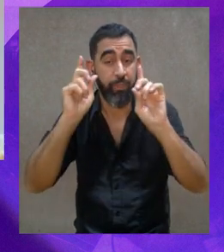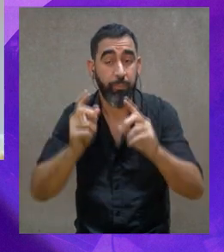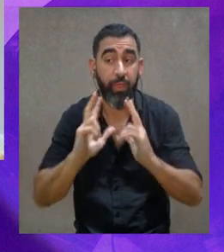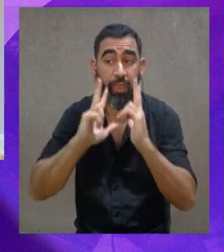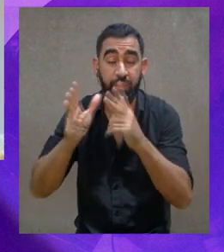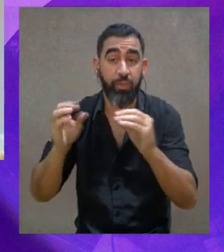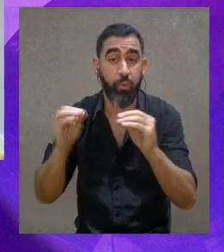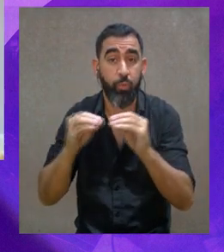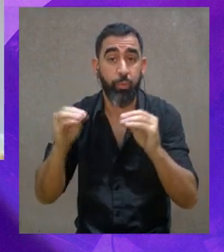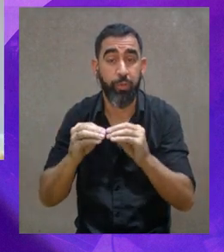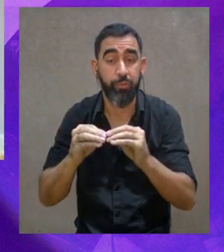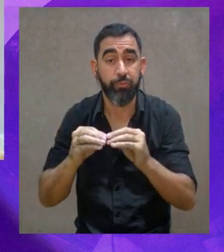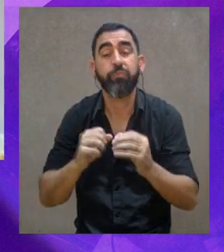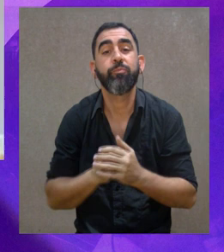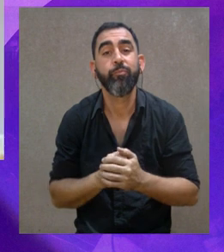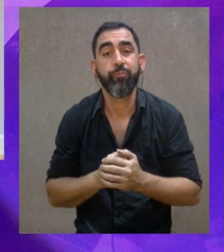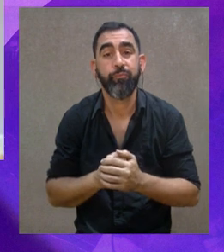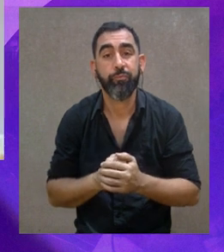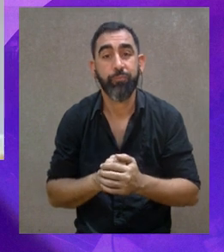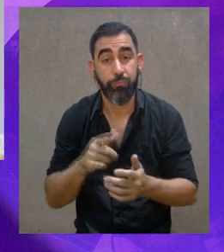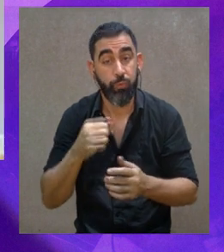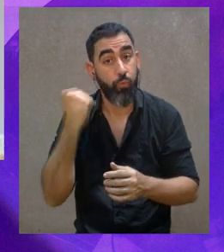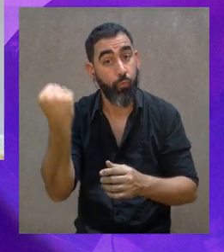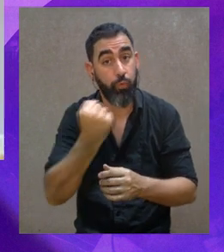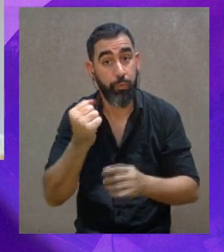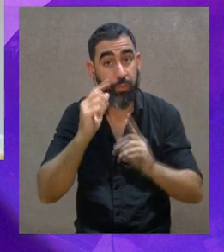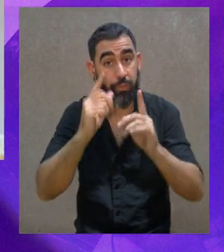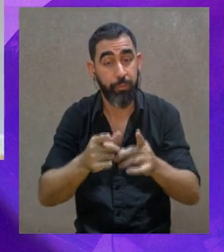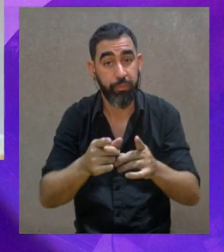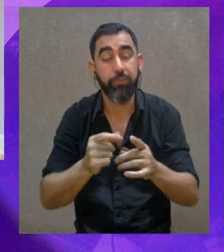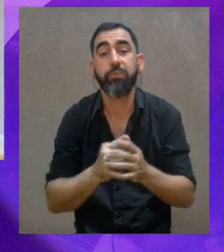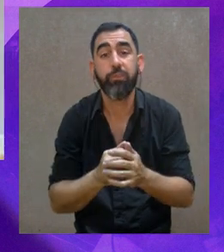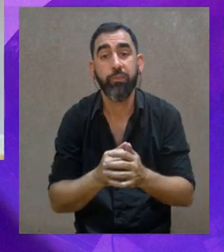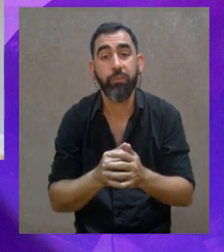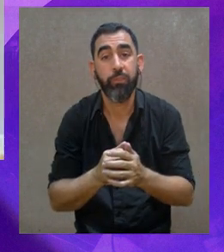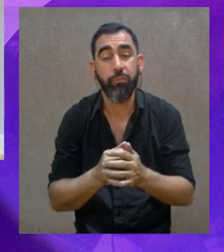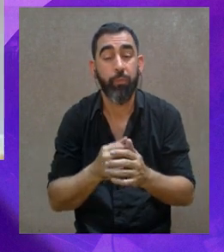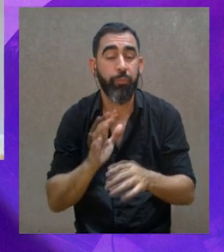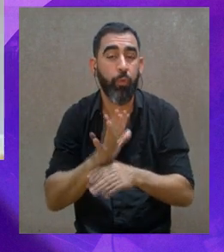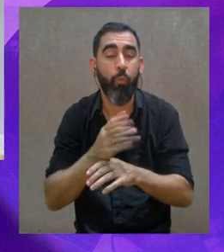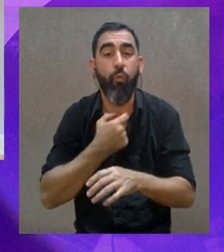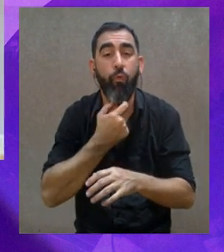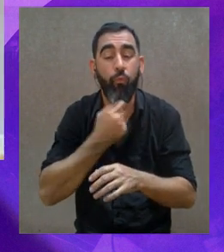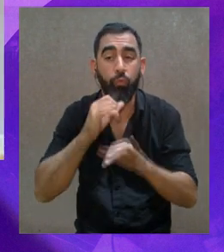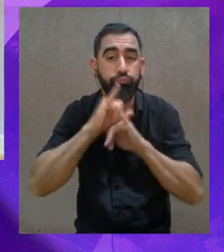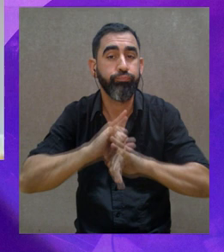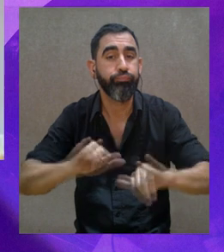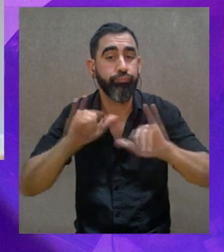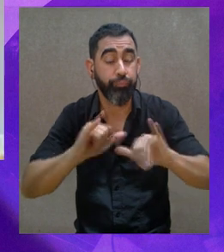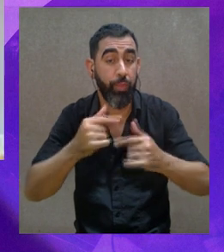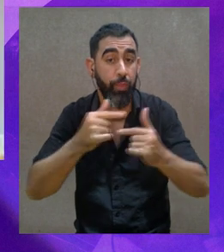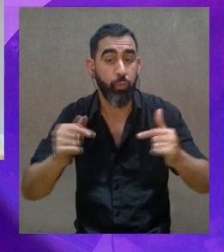cuestión de que dice Esteban, bueno, de que la música es parte de nosotros, indudablemente que es un fenómeno